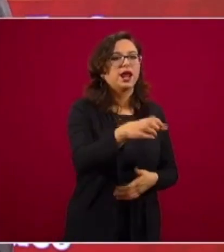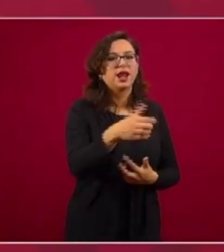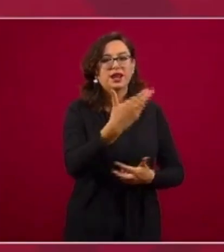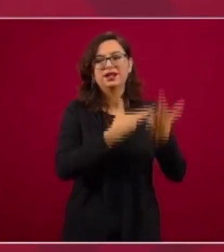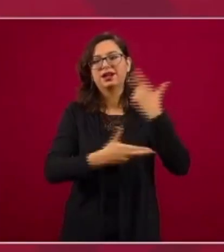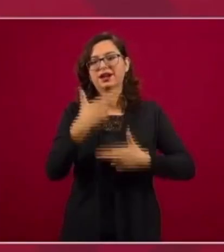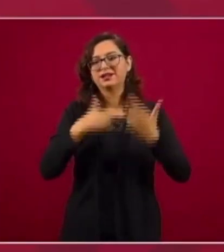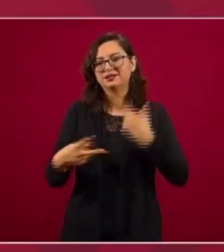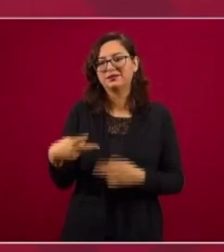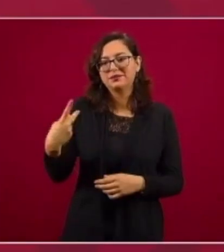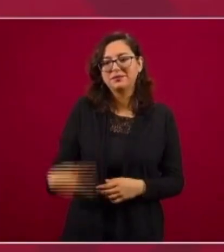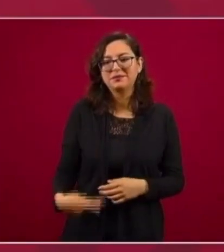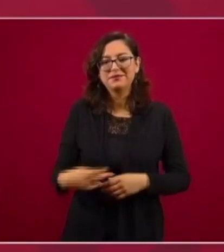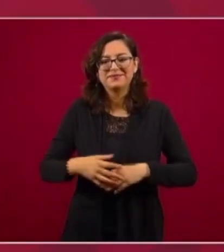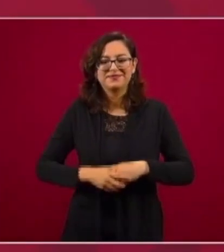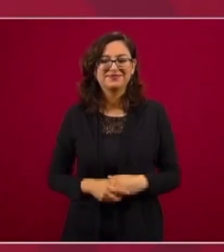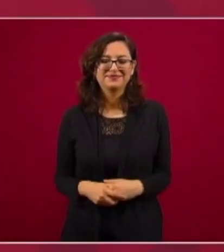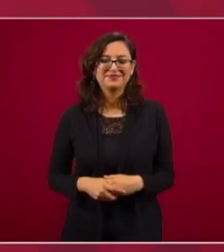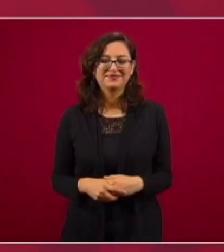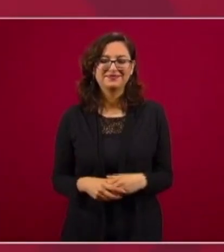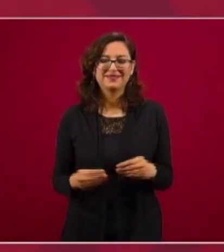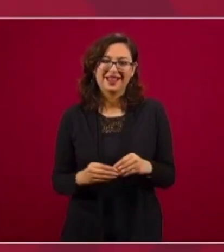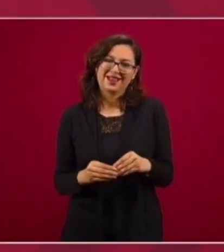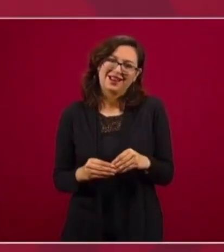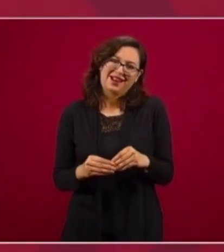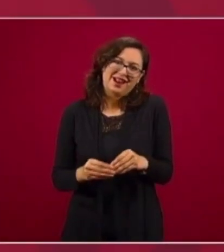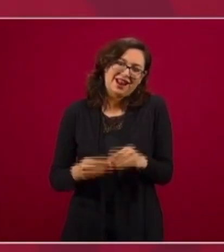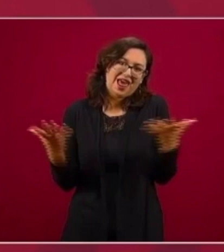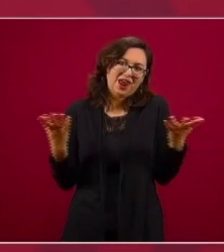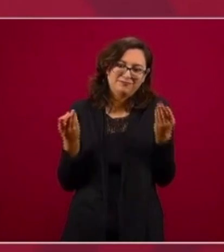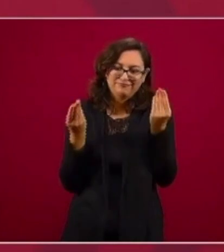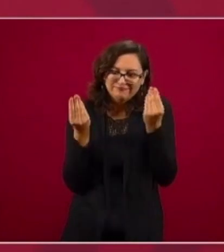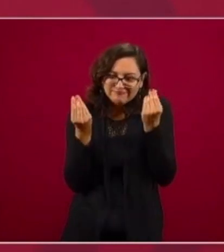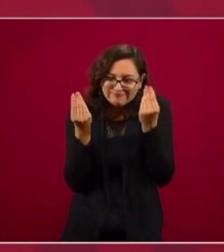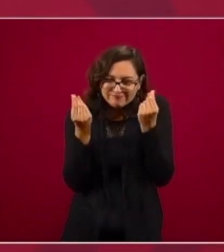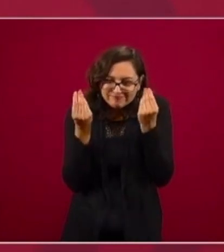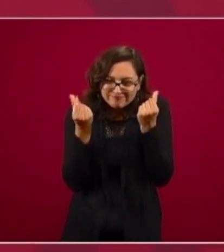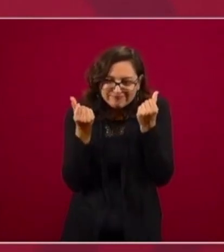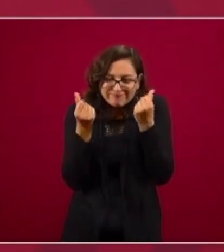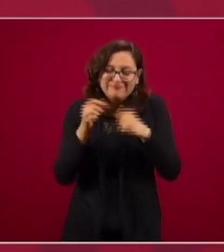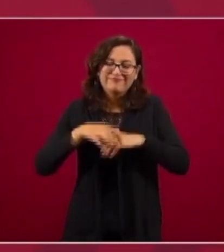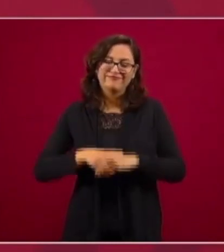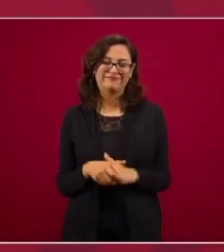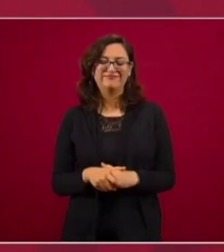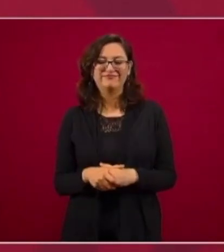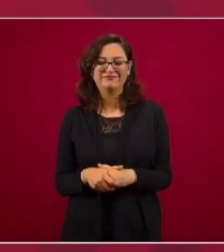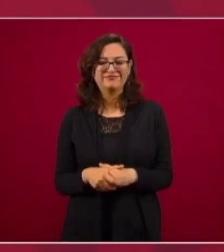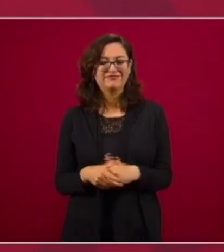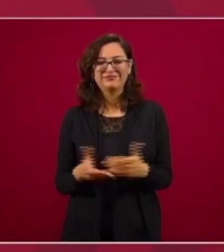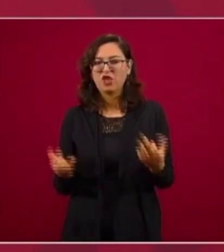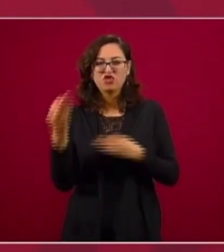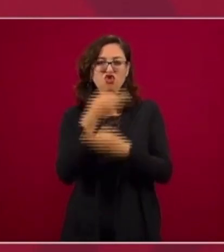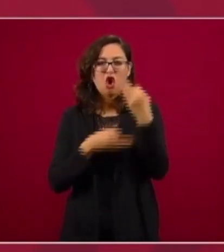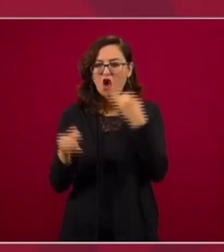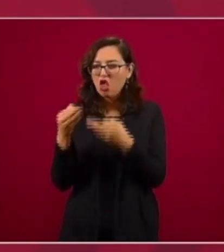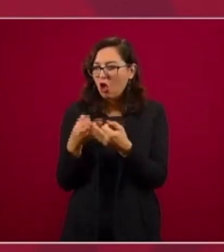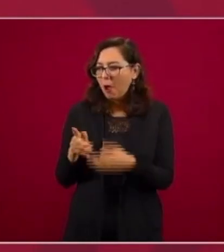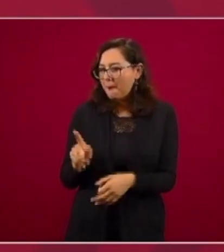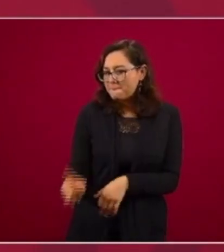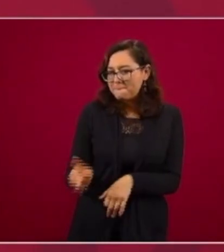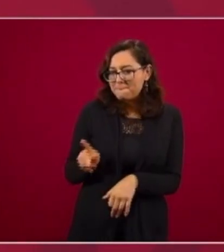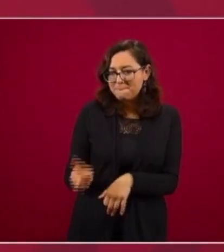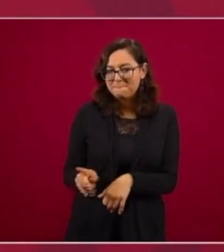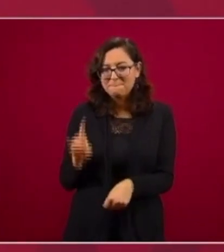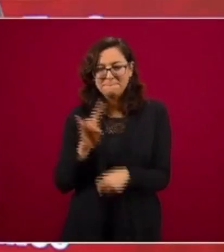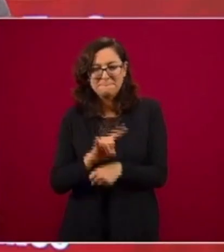Si estaban de por medio los billullos. Entonces, es muy falso todo, por eso hablo